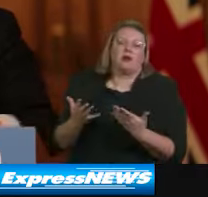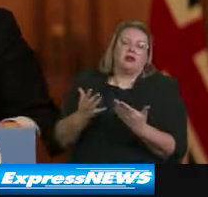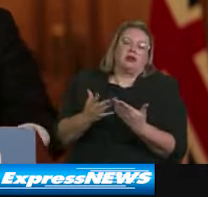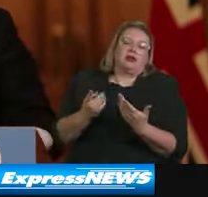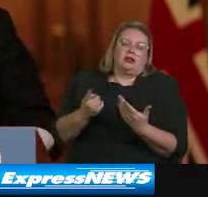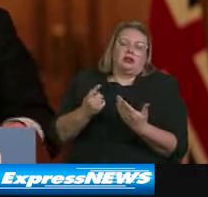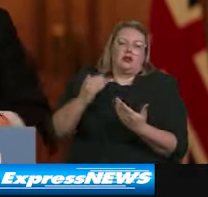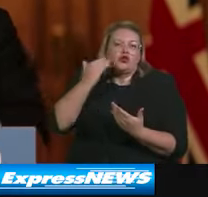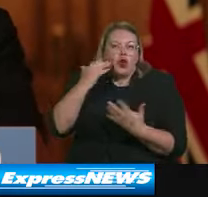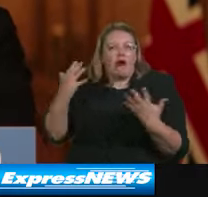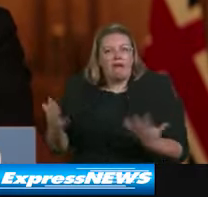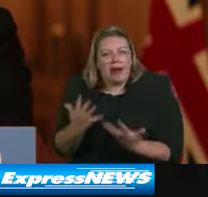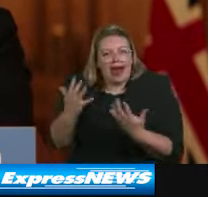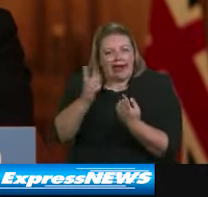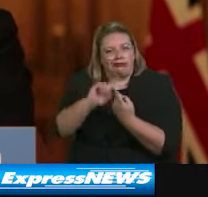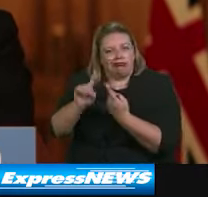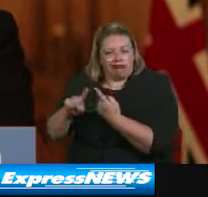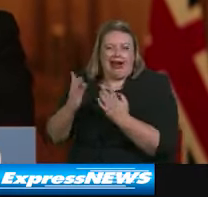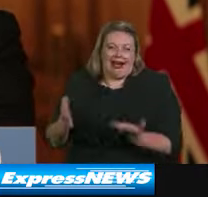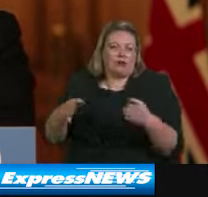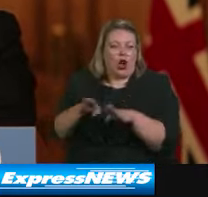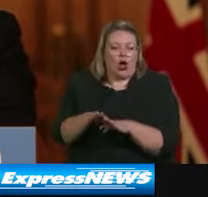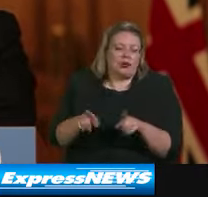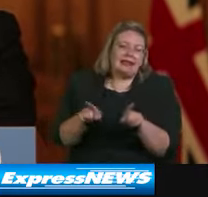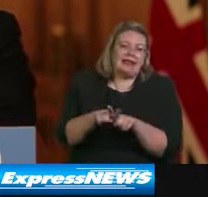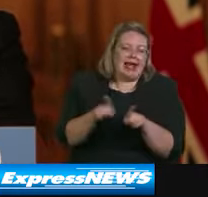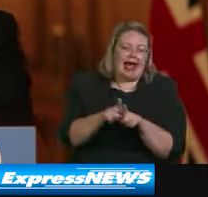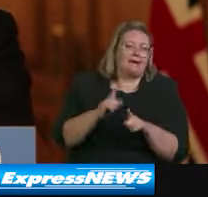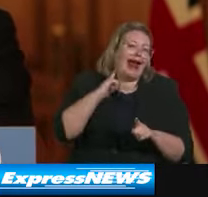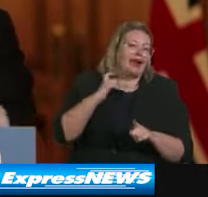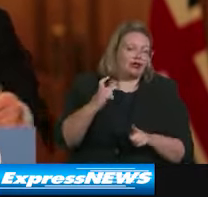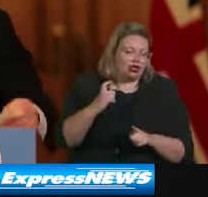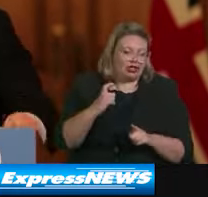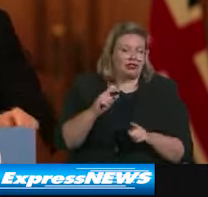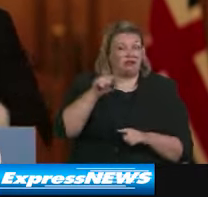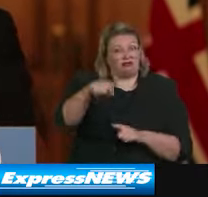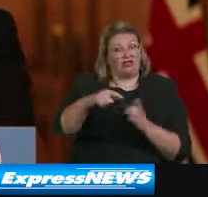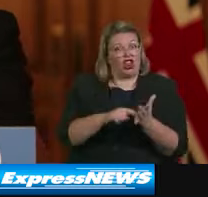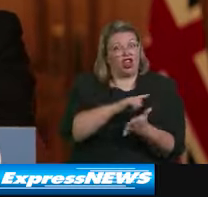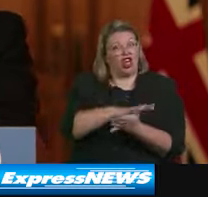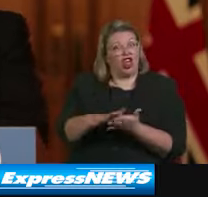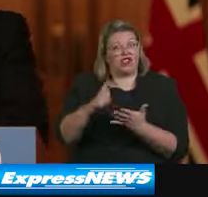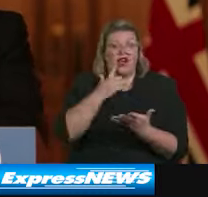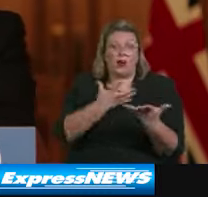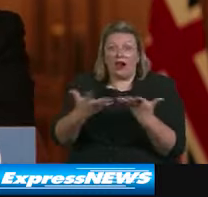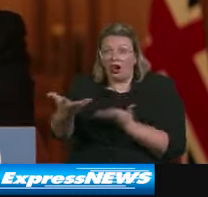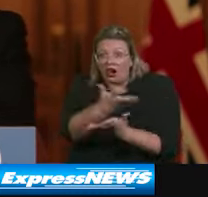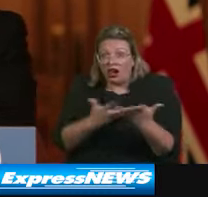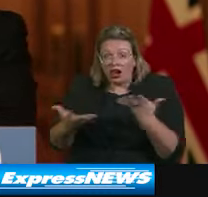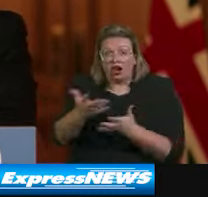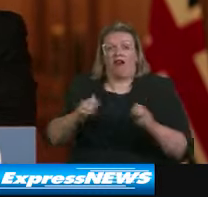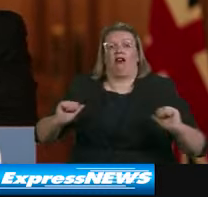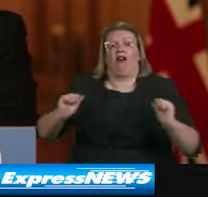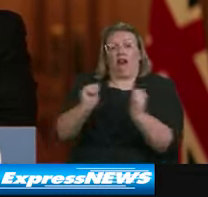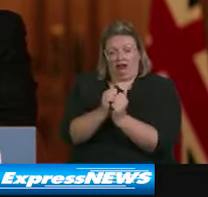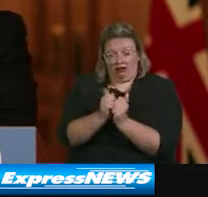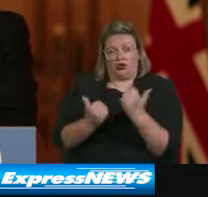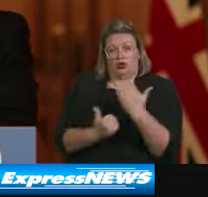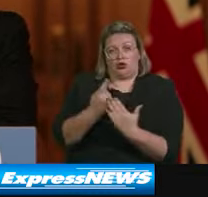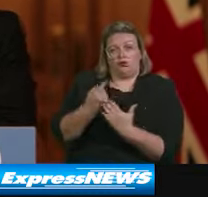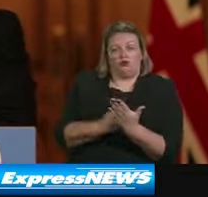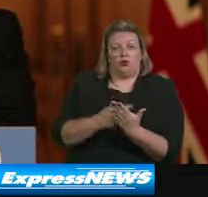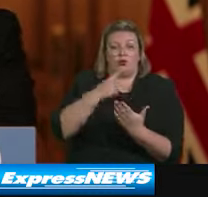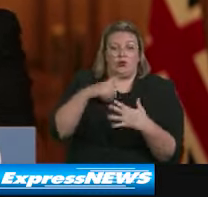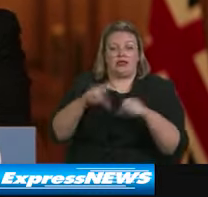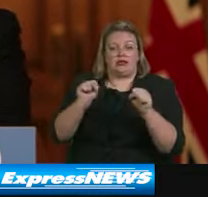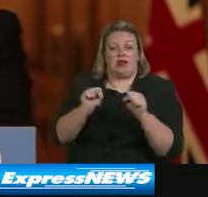las áreas de juego, también deben cerrar. Los reglamentos se editarán en el Parlamento el jueves y entrarán en vigor poco después de la medianoche.